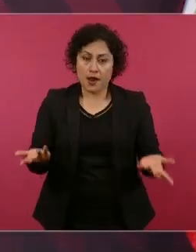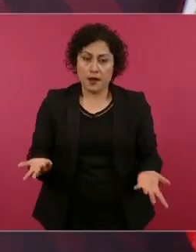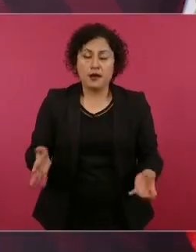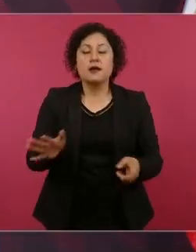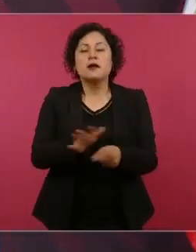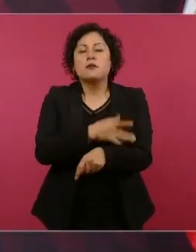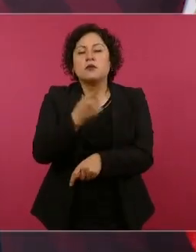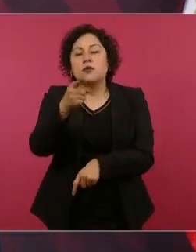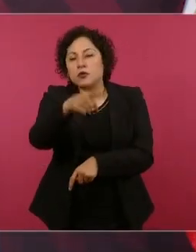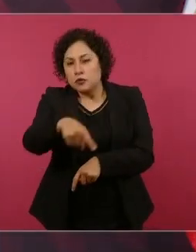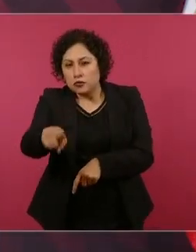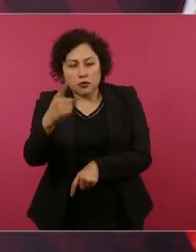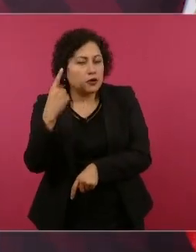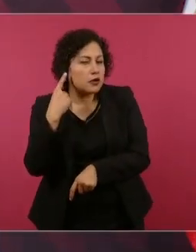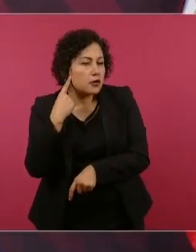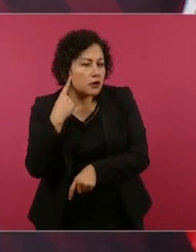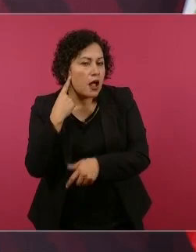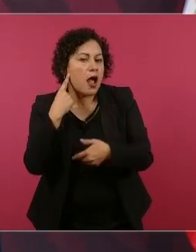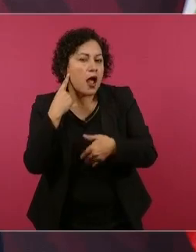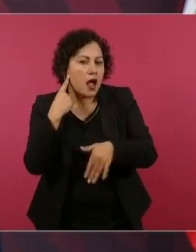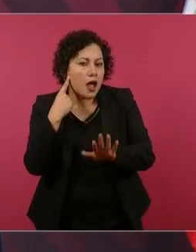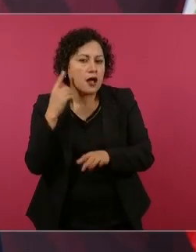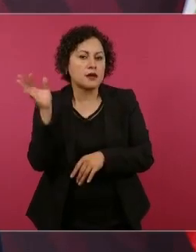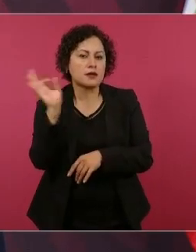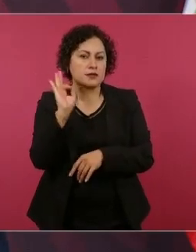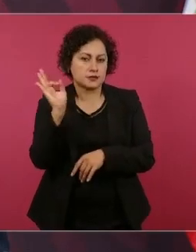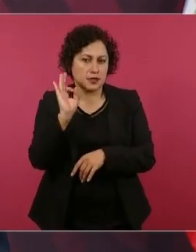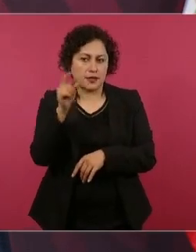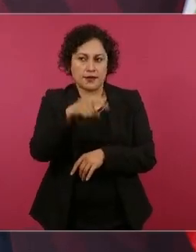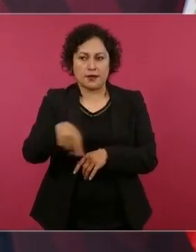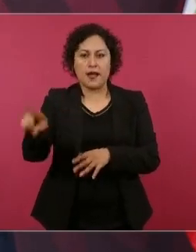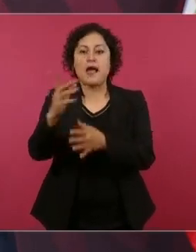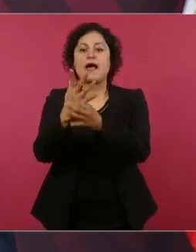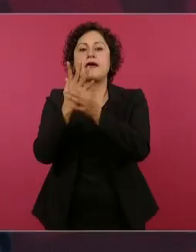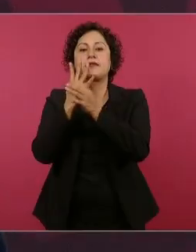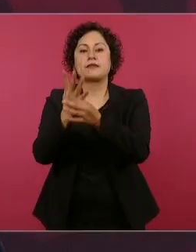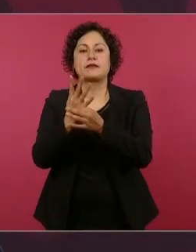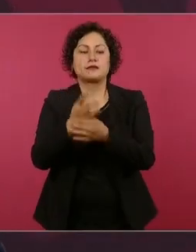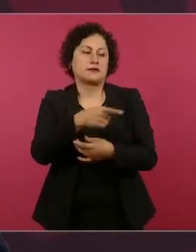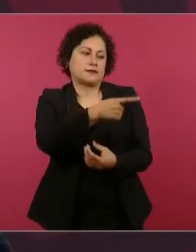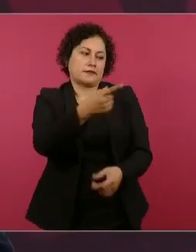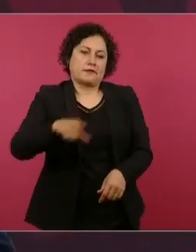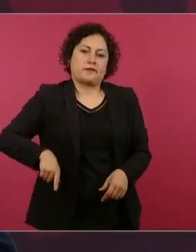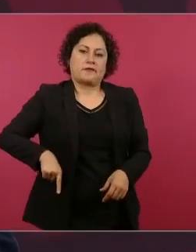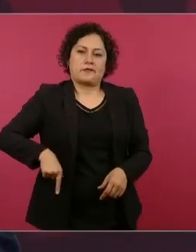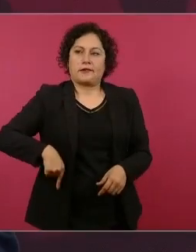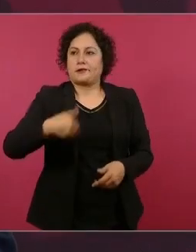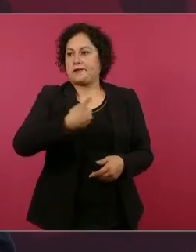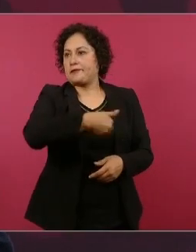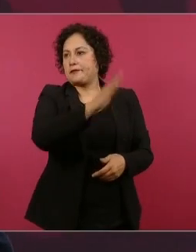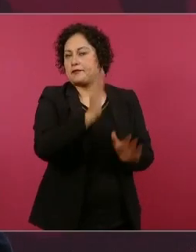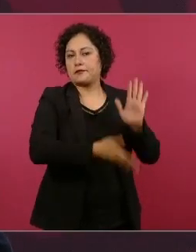ya se van y nosotros nos quedamos.